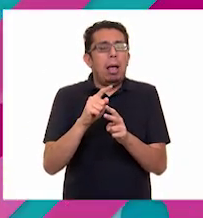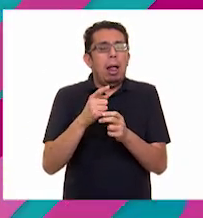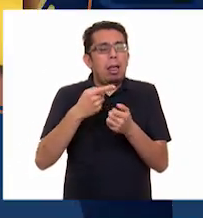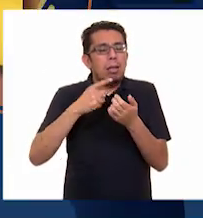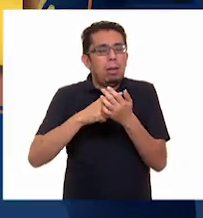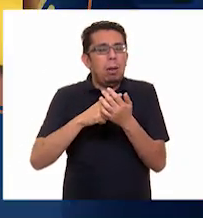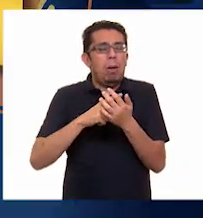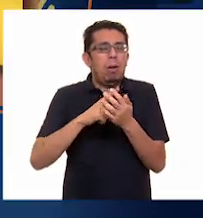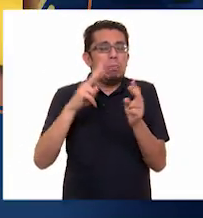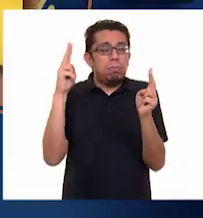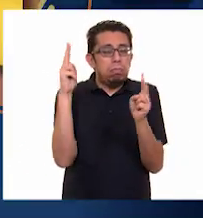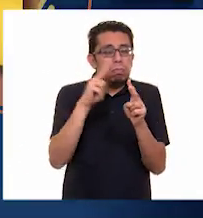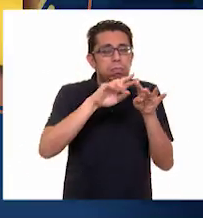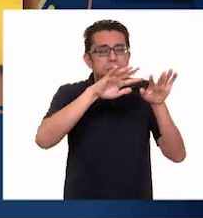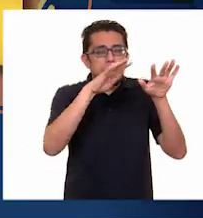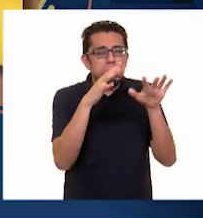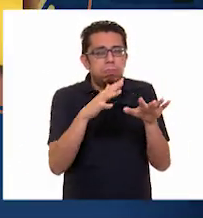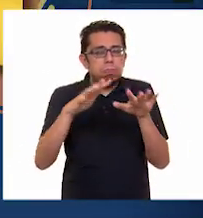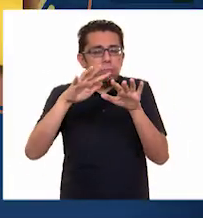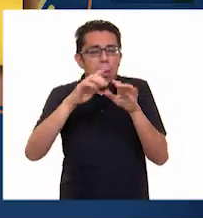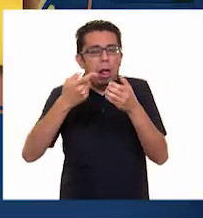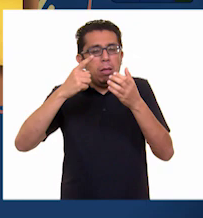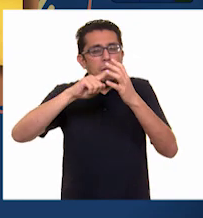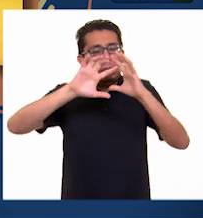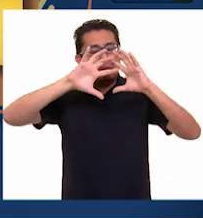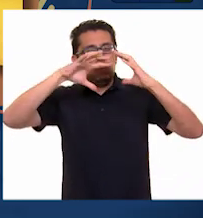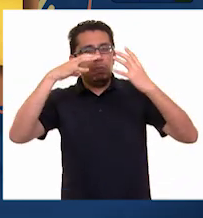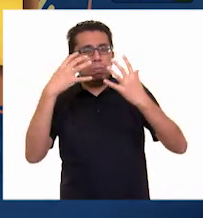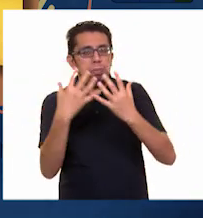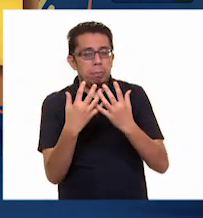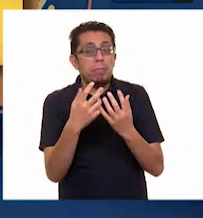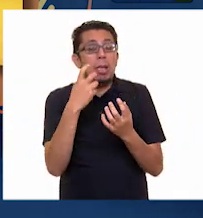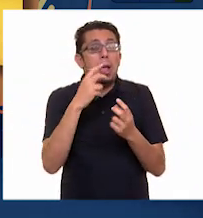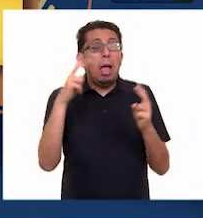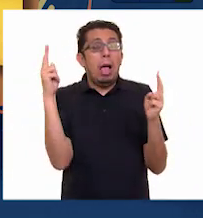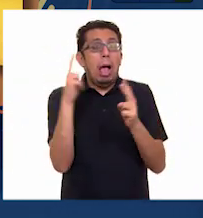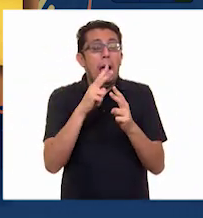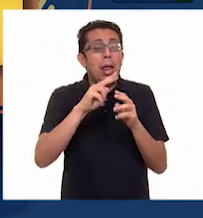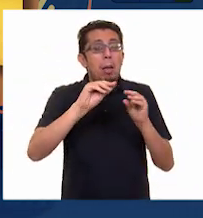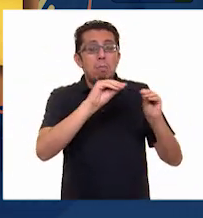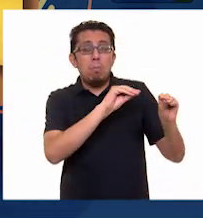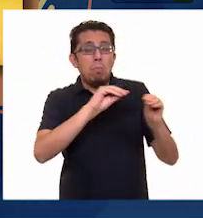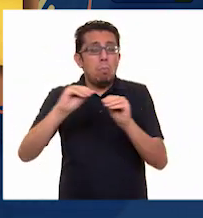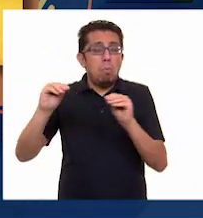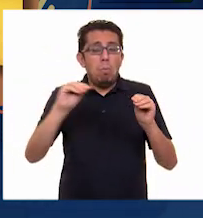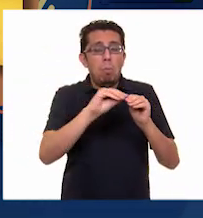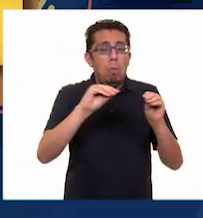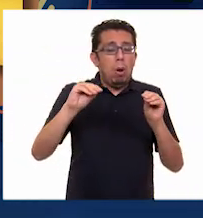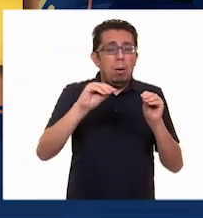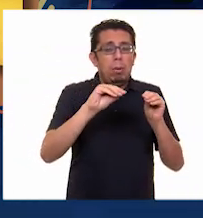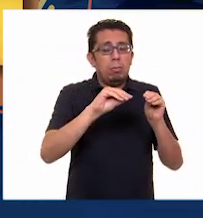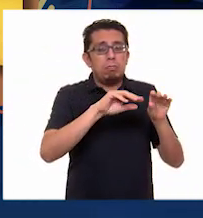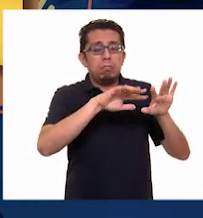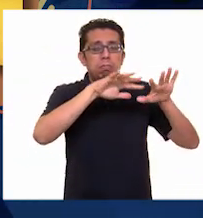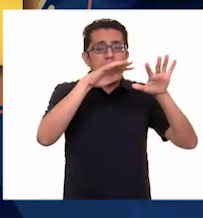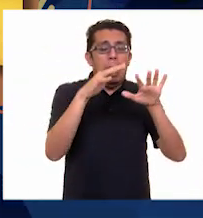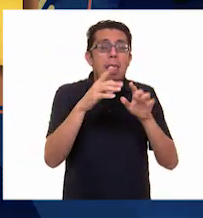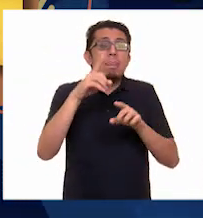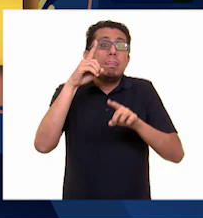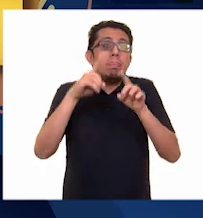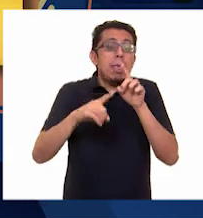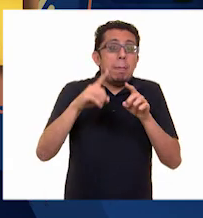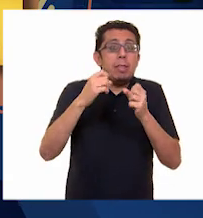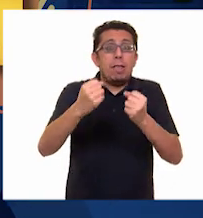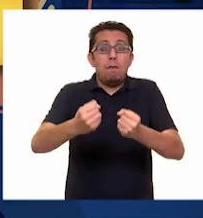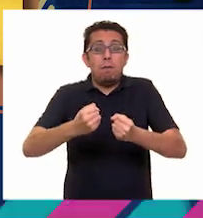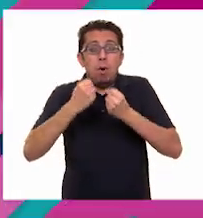produce en la atmósfera terrestre. El viento es el movimiento en masa del aire que se suele denominar según su fuerza y la dirección desde la